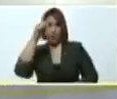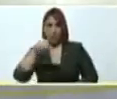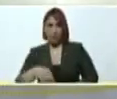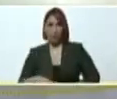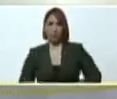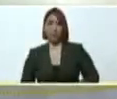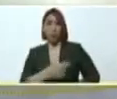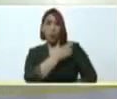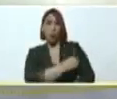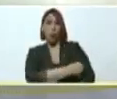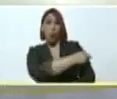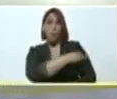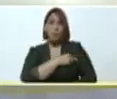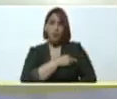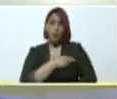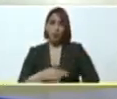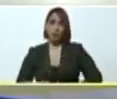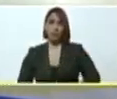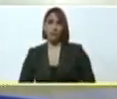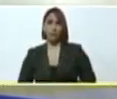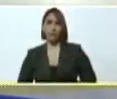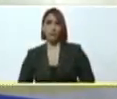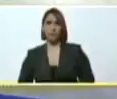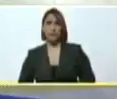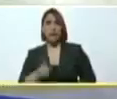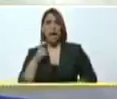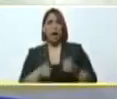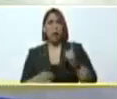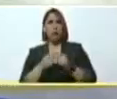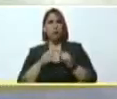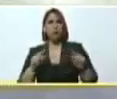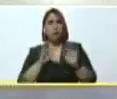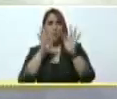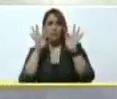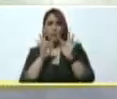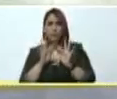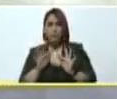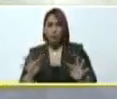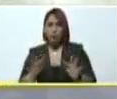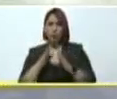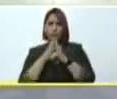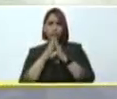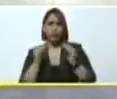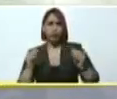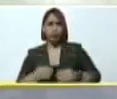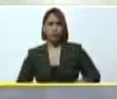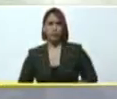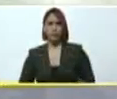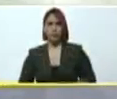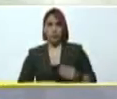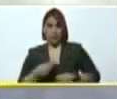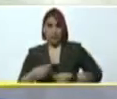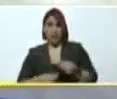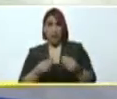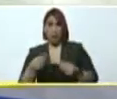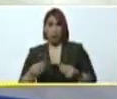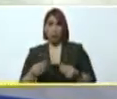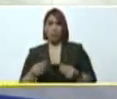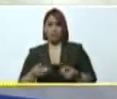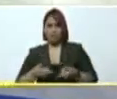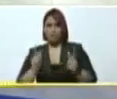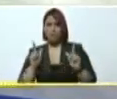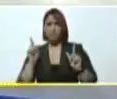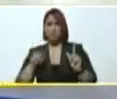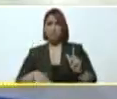hospital Pablo Acosta Ortiz que de una u otra manera entre todos me han hecho lo imposible posible